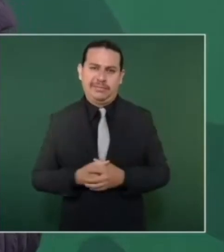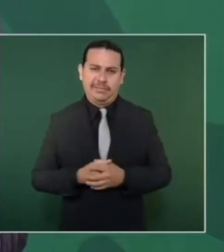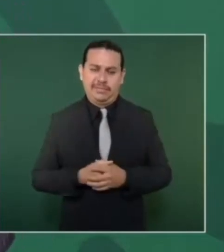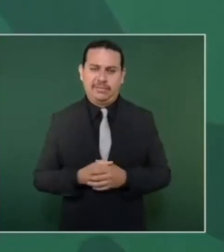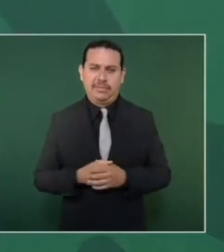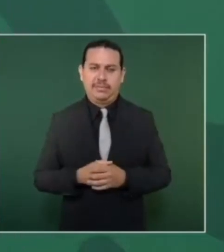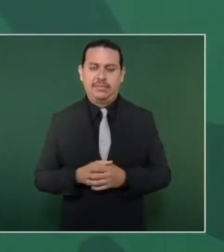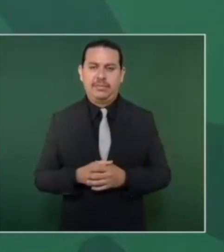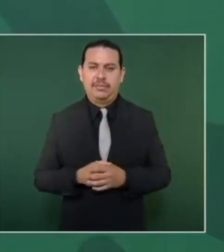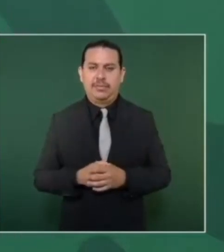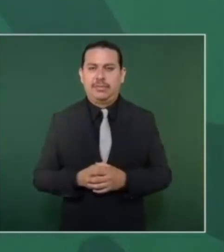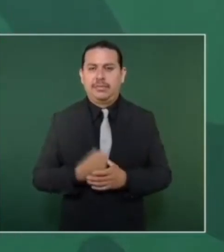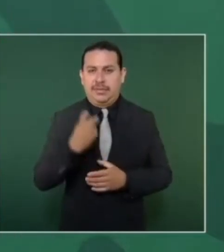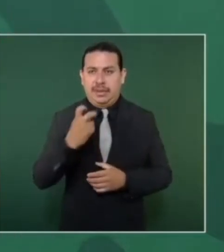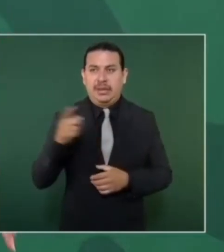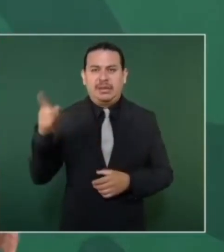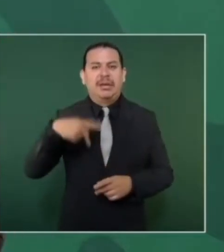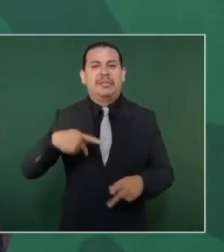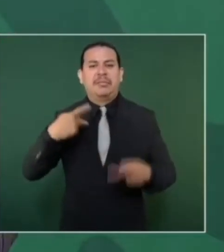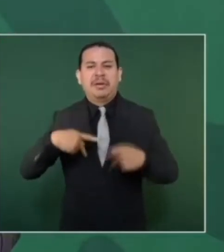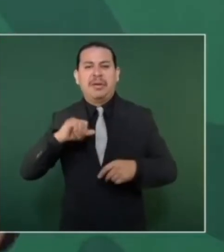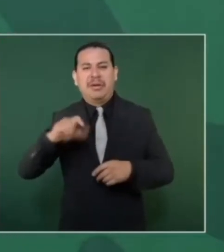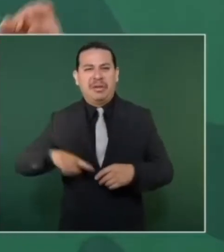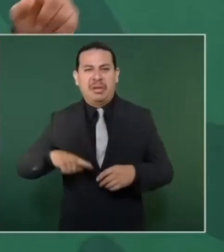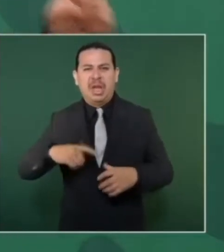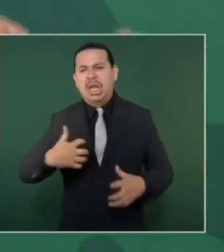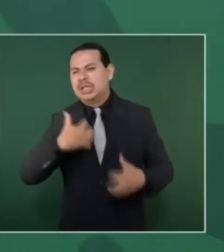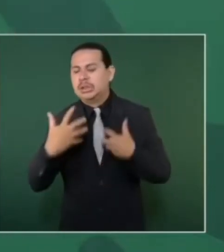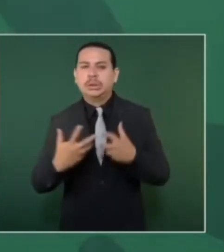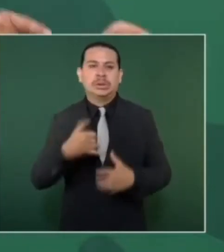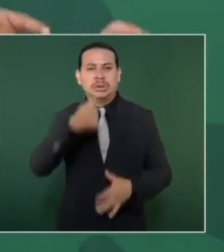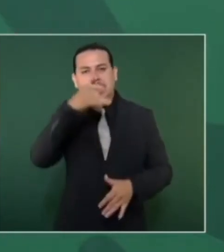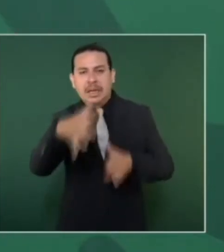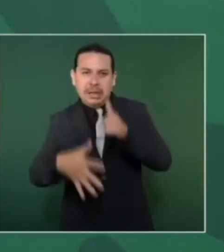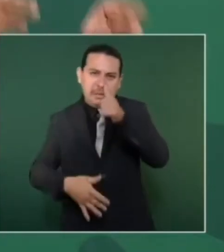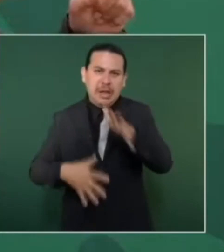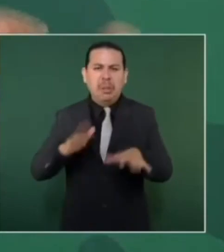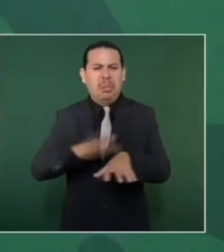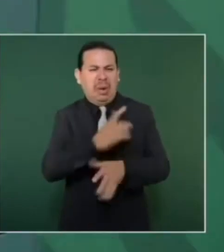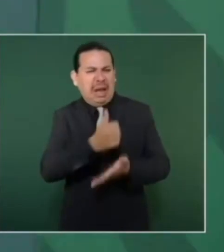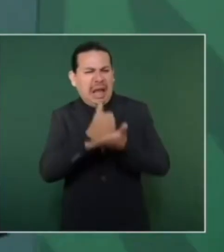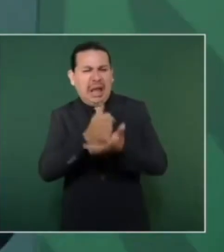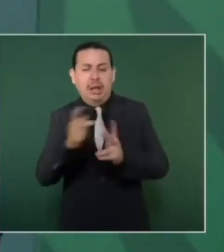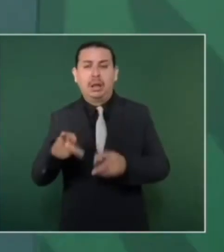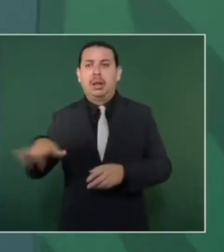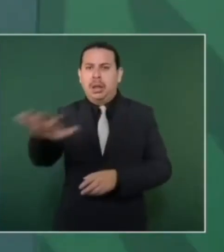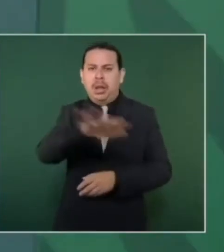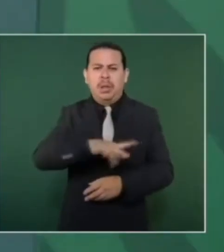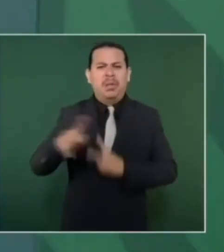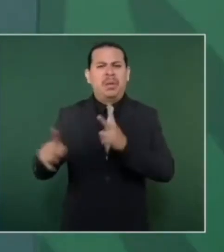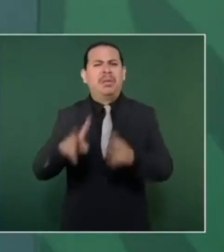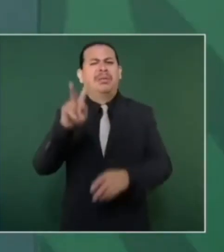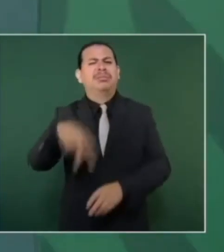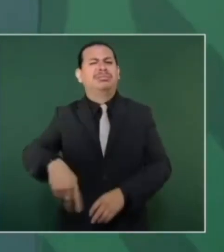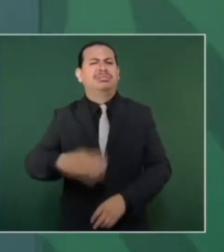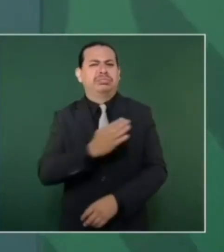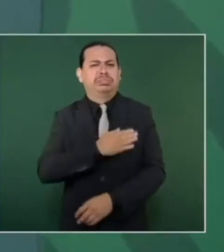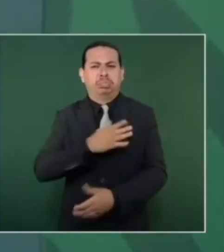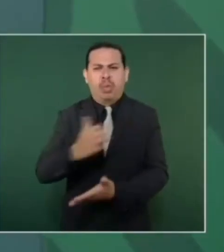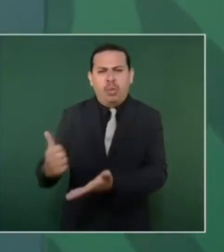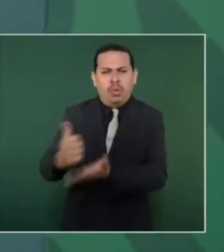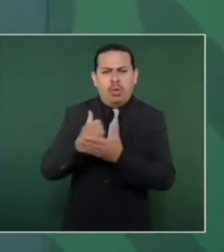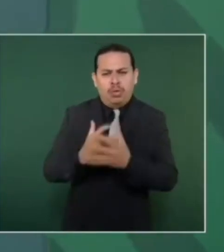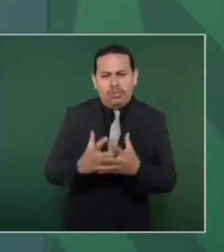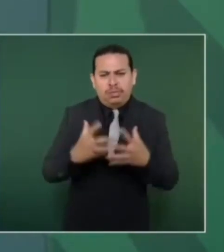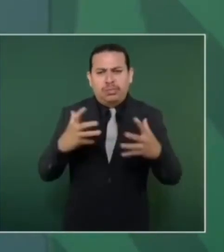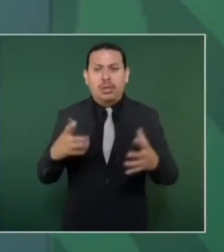Les irrita el que se apoye al pueblo, que se apoye a los pobres, porque son